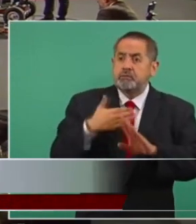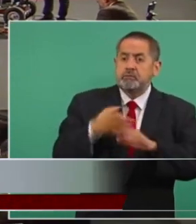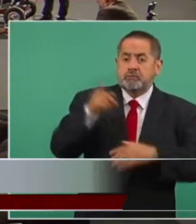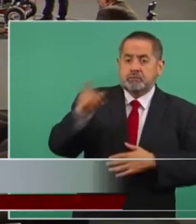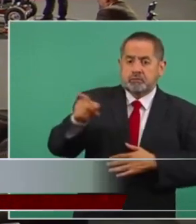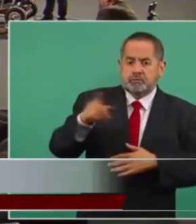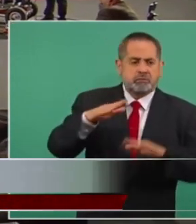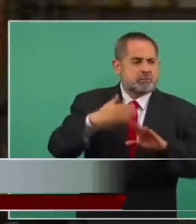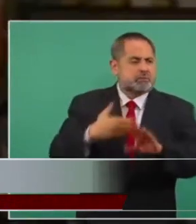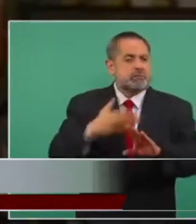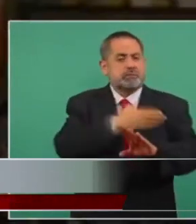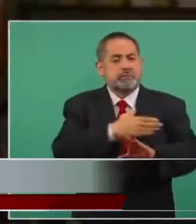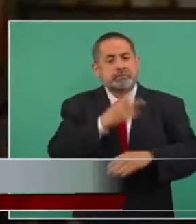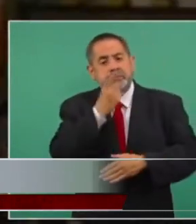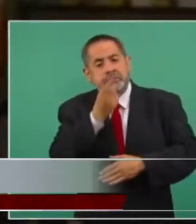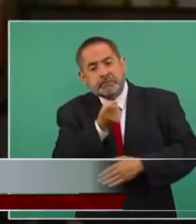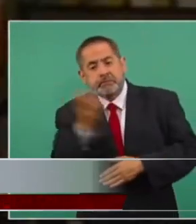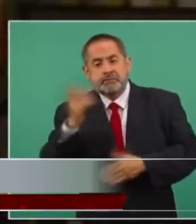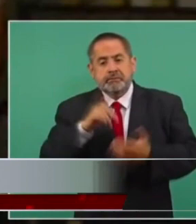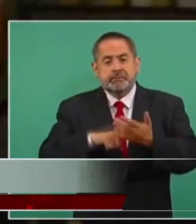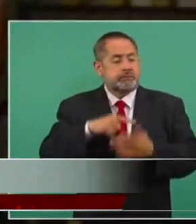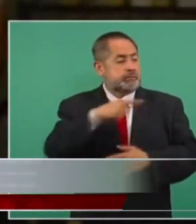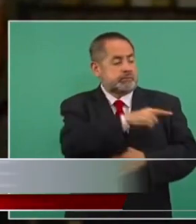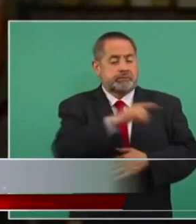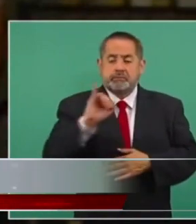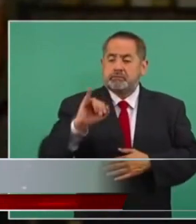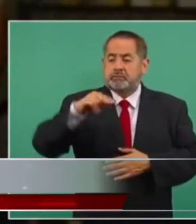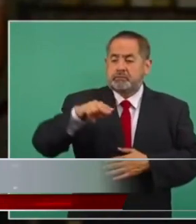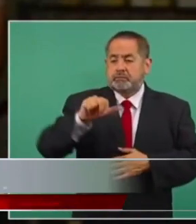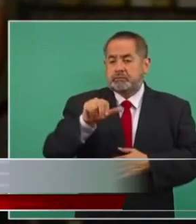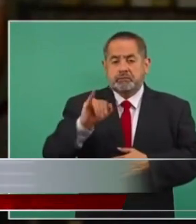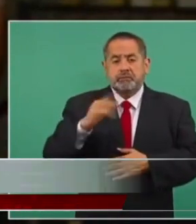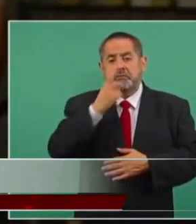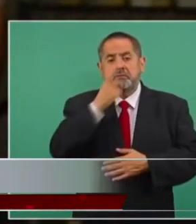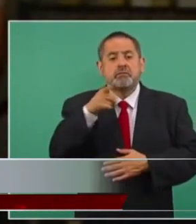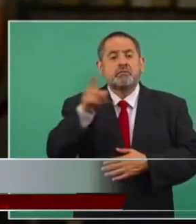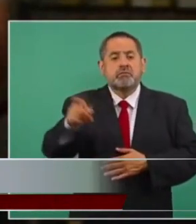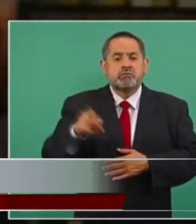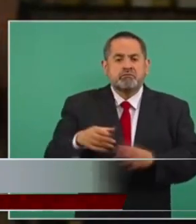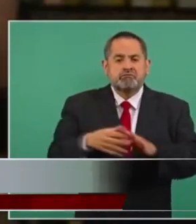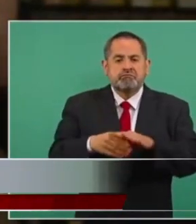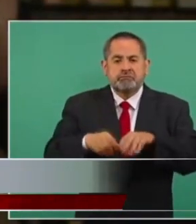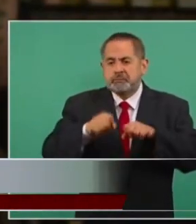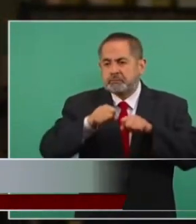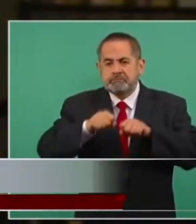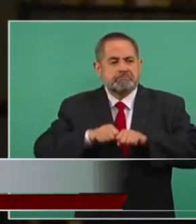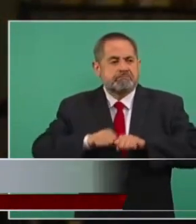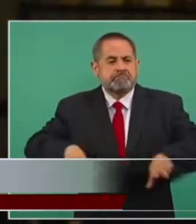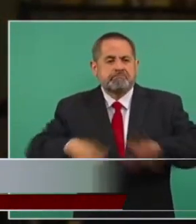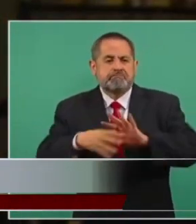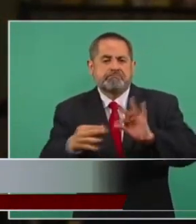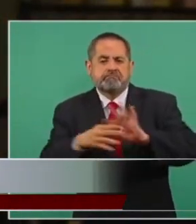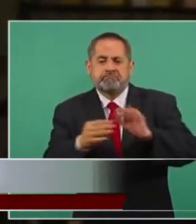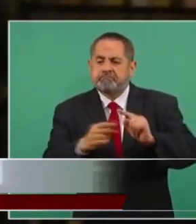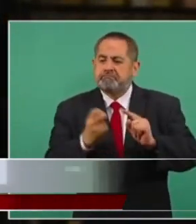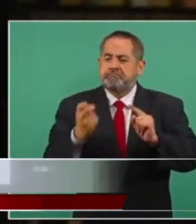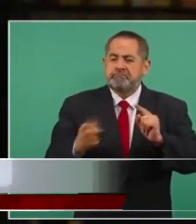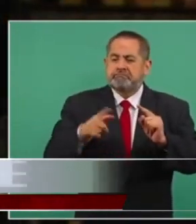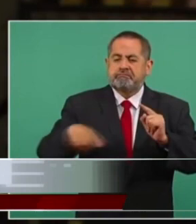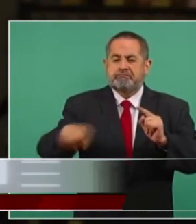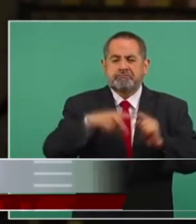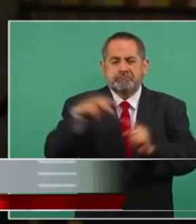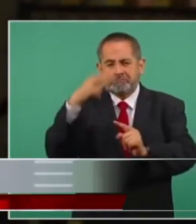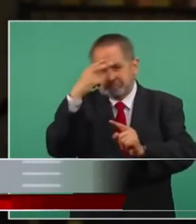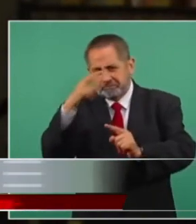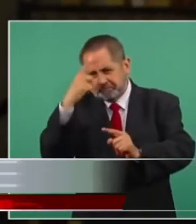del Instituto Nacional para la Transparencia y Acceso a la Información, INAI, lo está investigando por